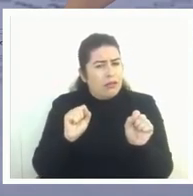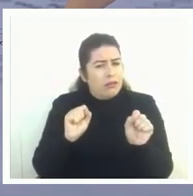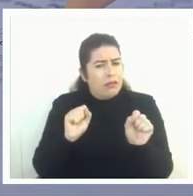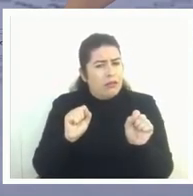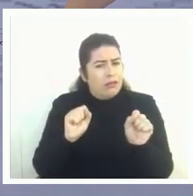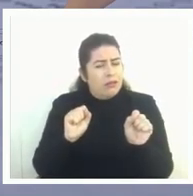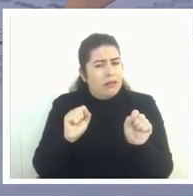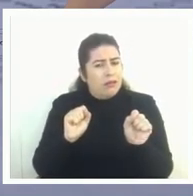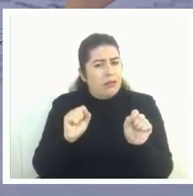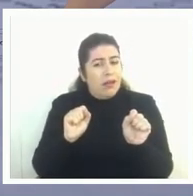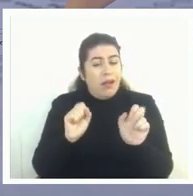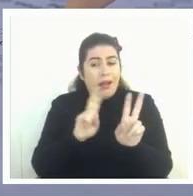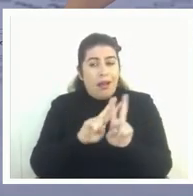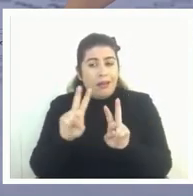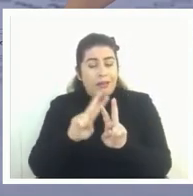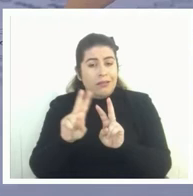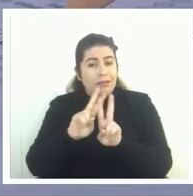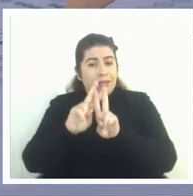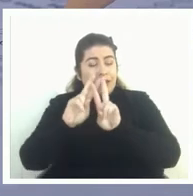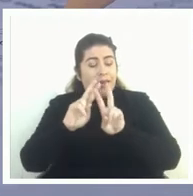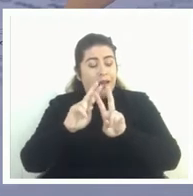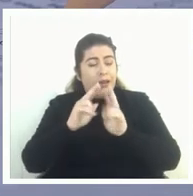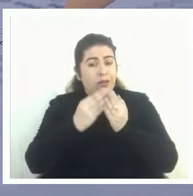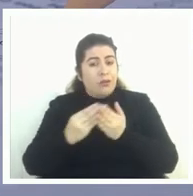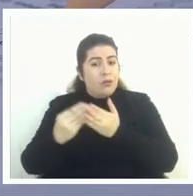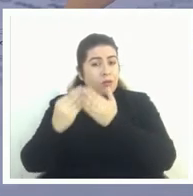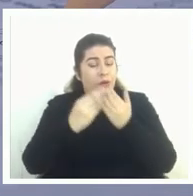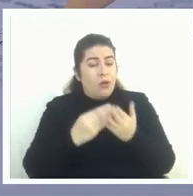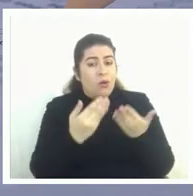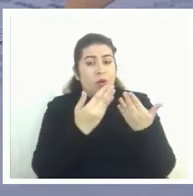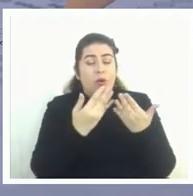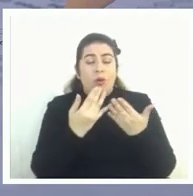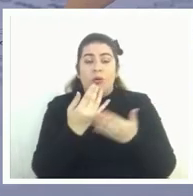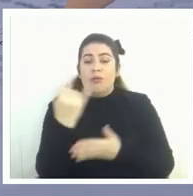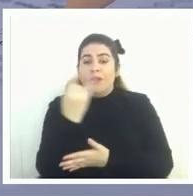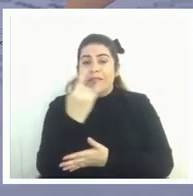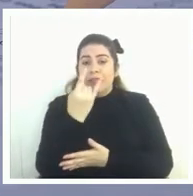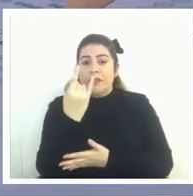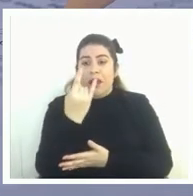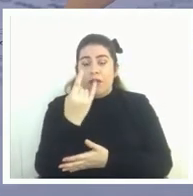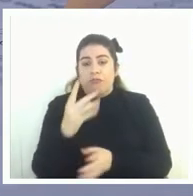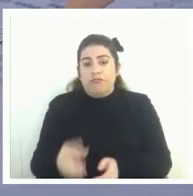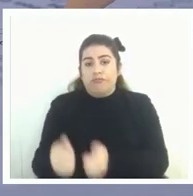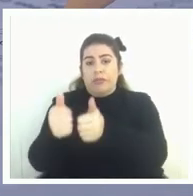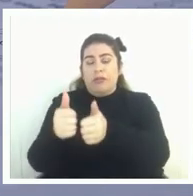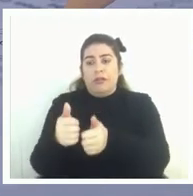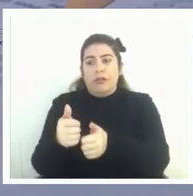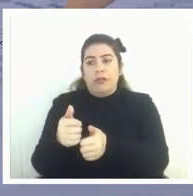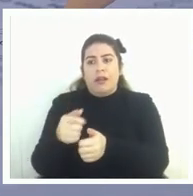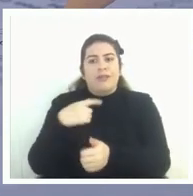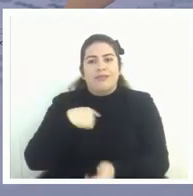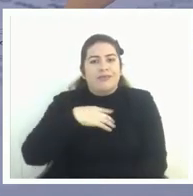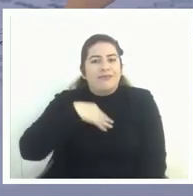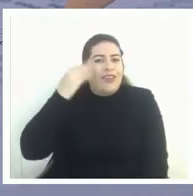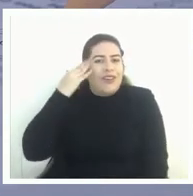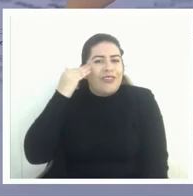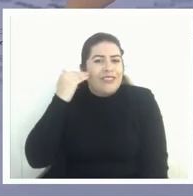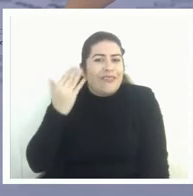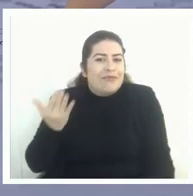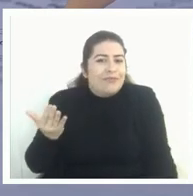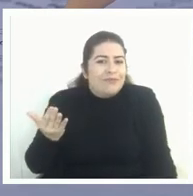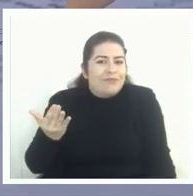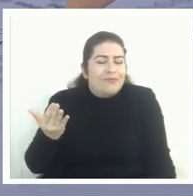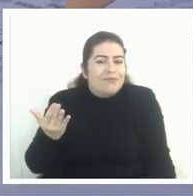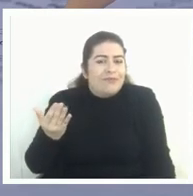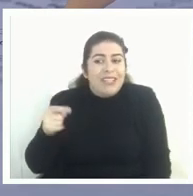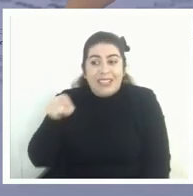realizar esos estudios universitarios con éxito y la respuesta obviamente no no lo sabemos ese es el problema no lo